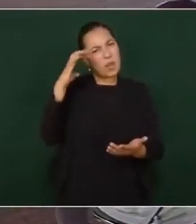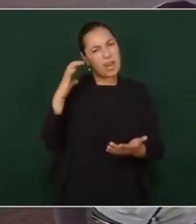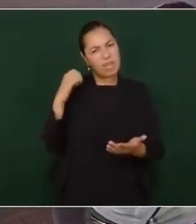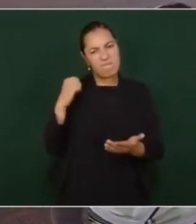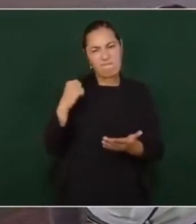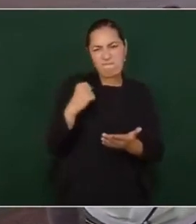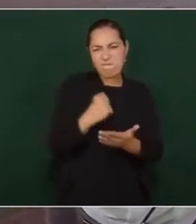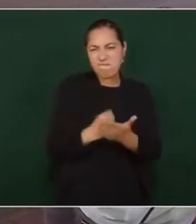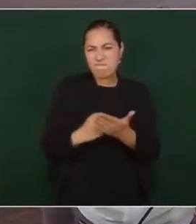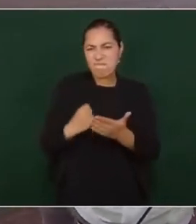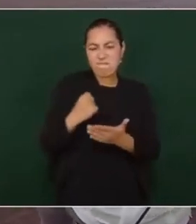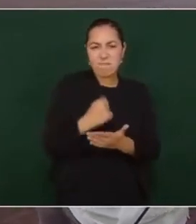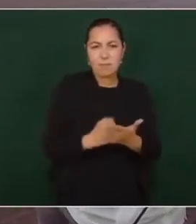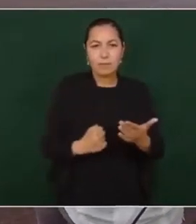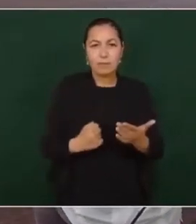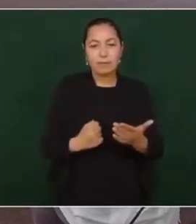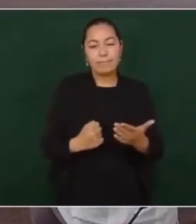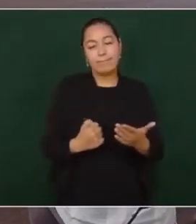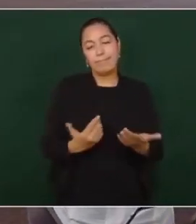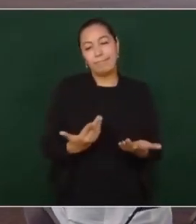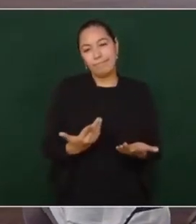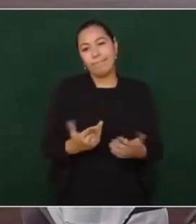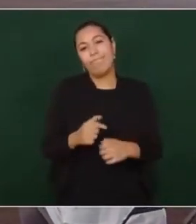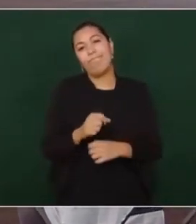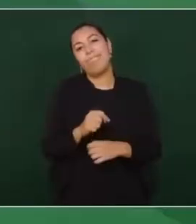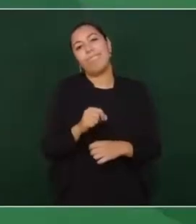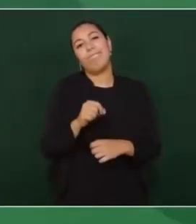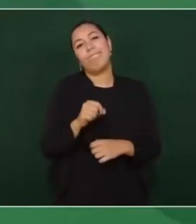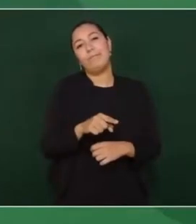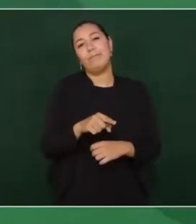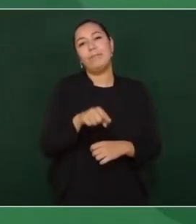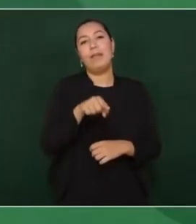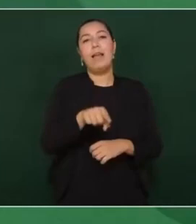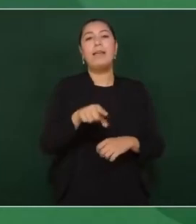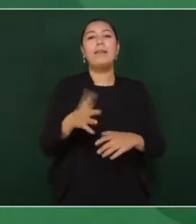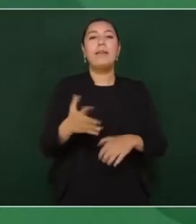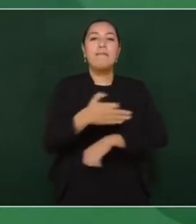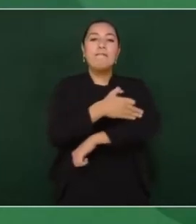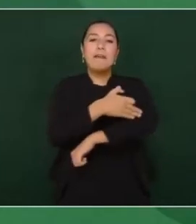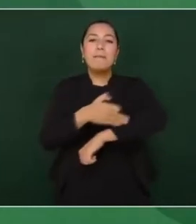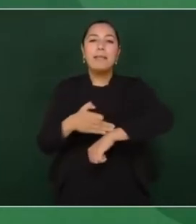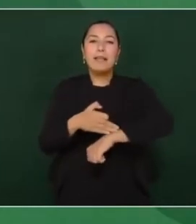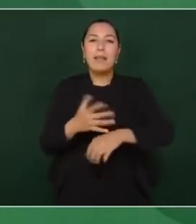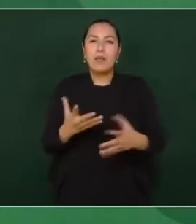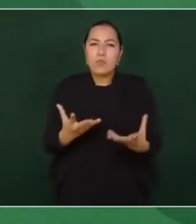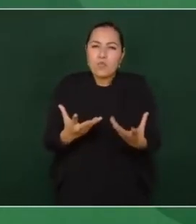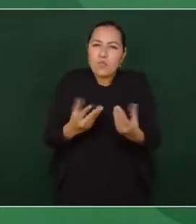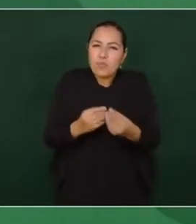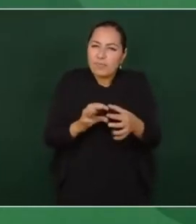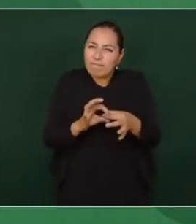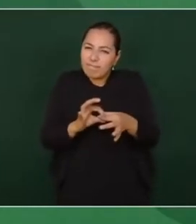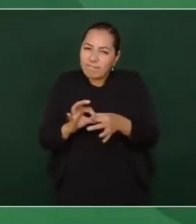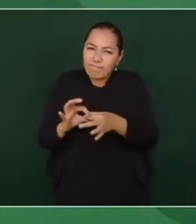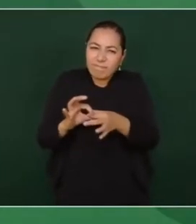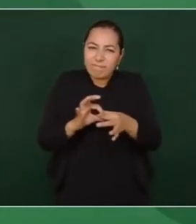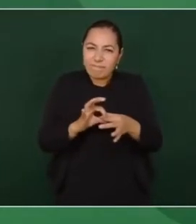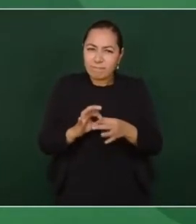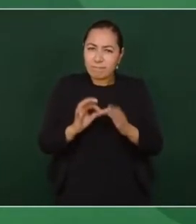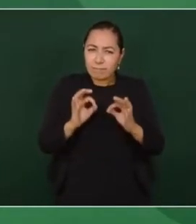Pues por lo mismo, la desintegración familiar, el abandono a los hijos,